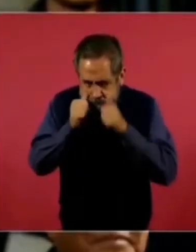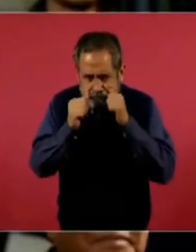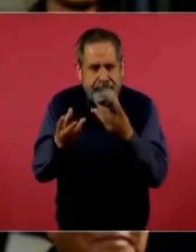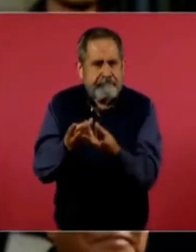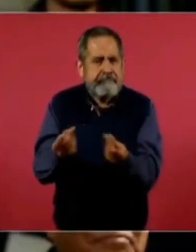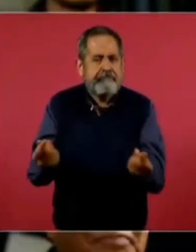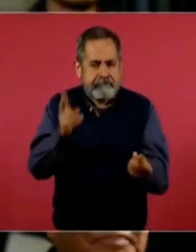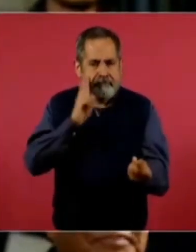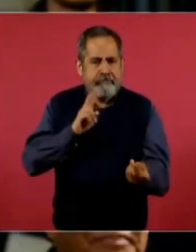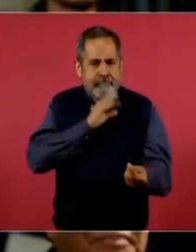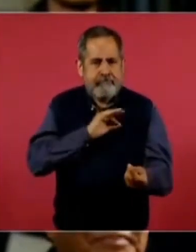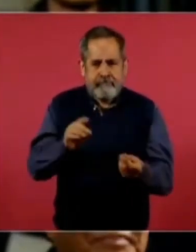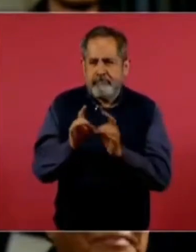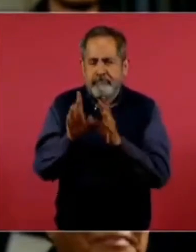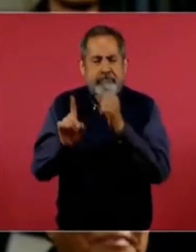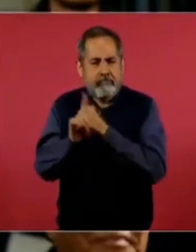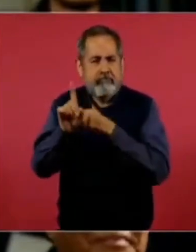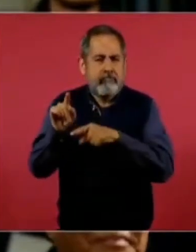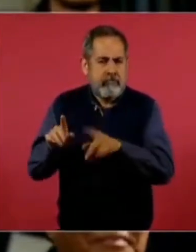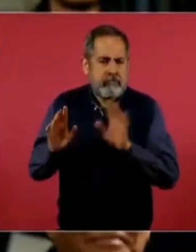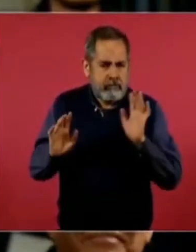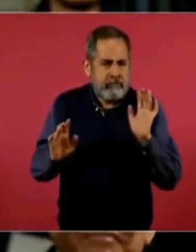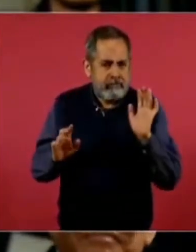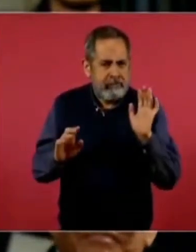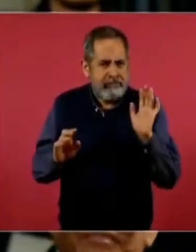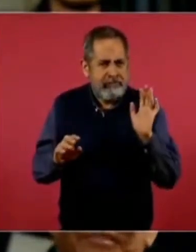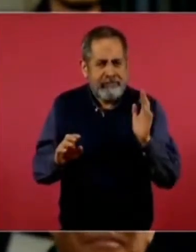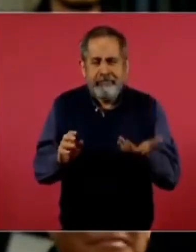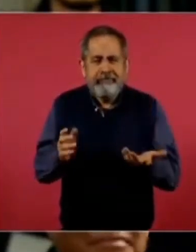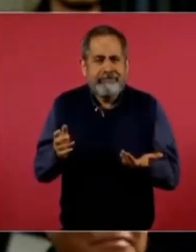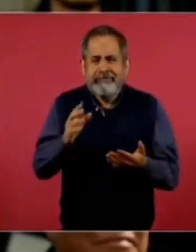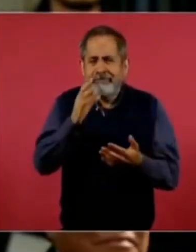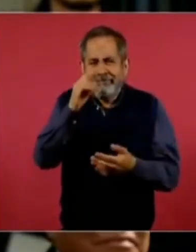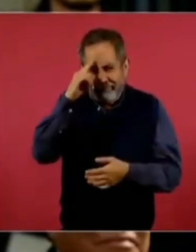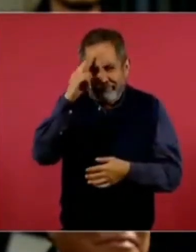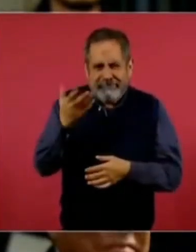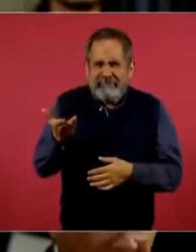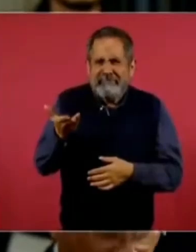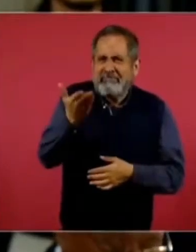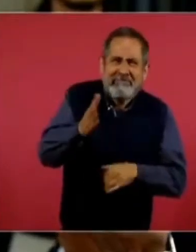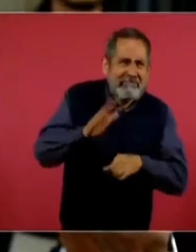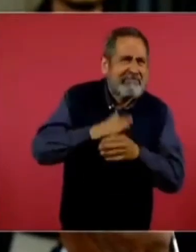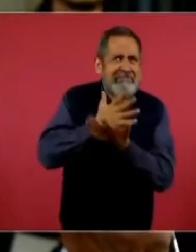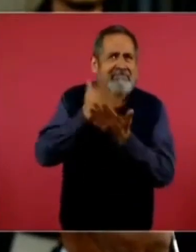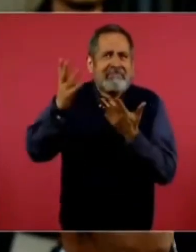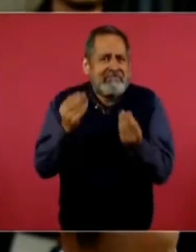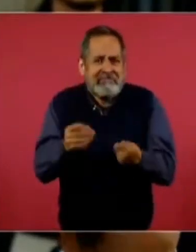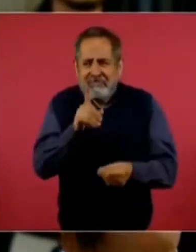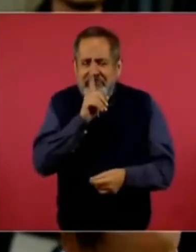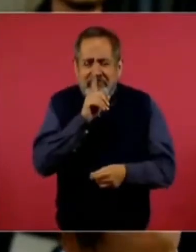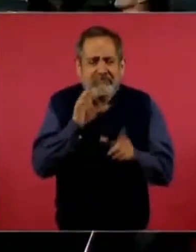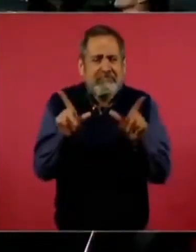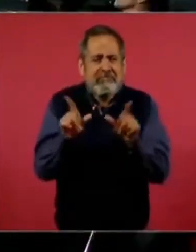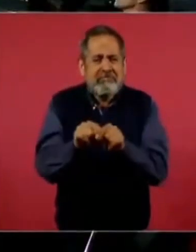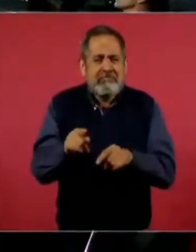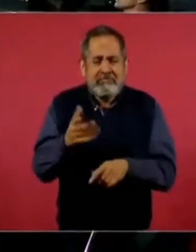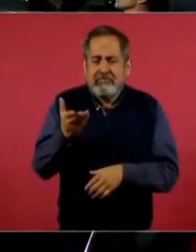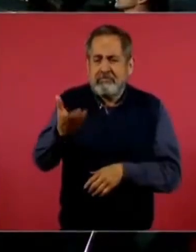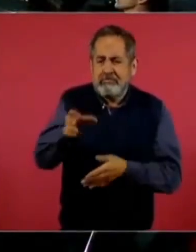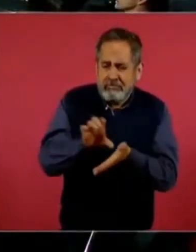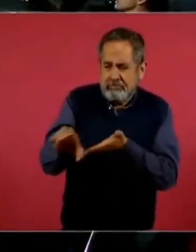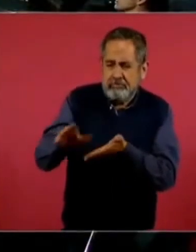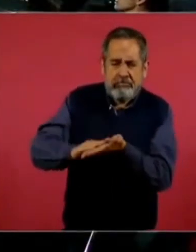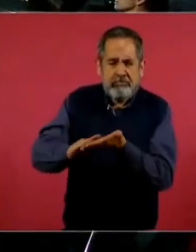sensible situación. Y que al final de cuentas me dicen, pues no estamos pidiendo nada extraordinario, estamos pidiendo una liquidación